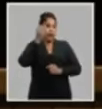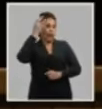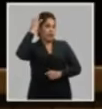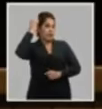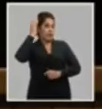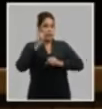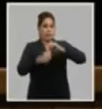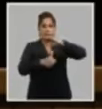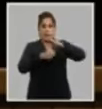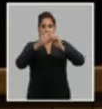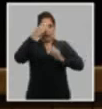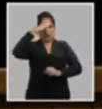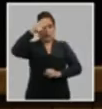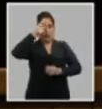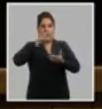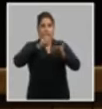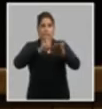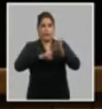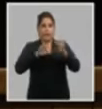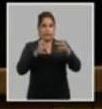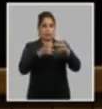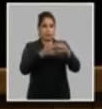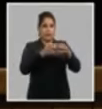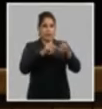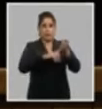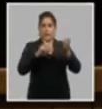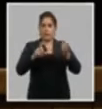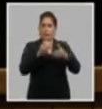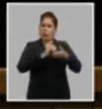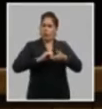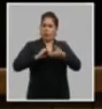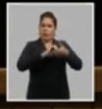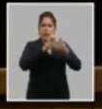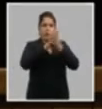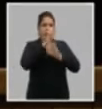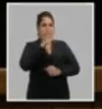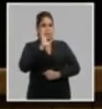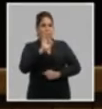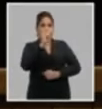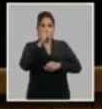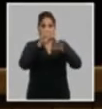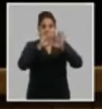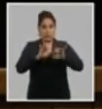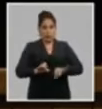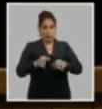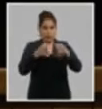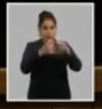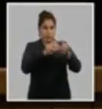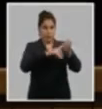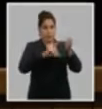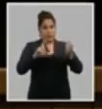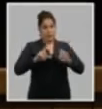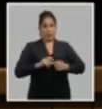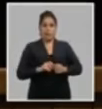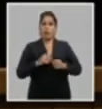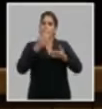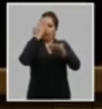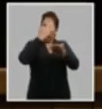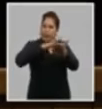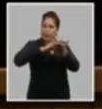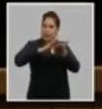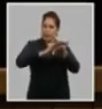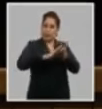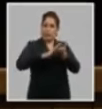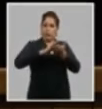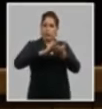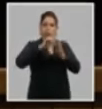presidente de la república y miembro del duro político compañero José Ramón Machado Ventura segundo secretario del comité central la